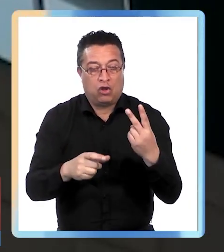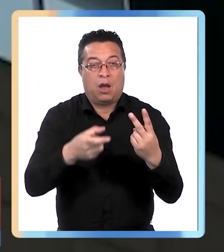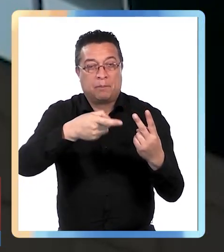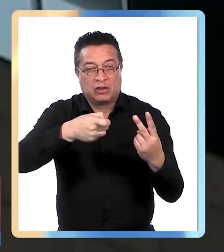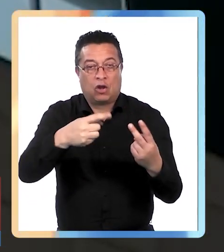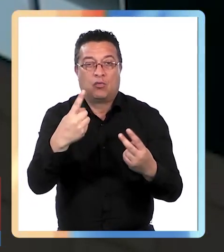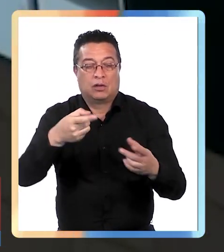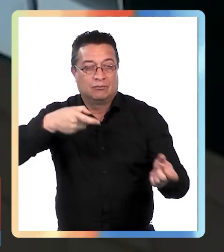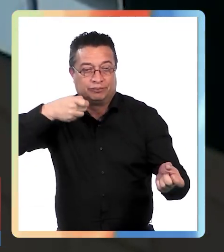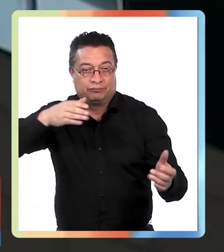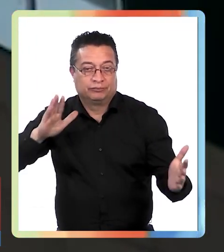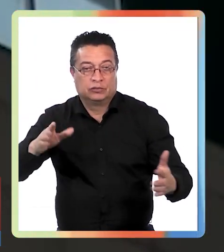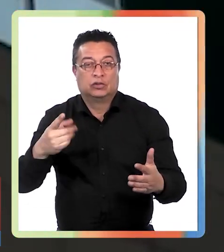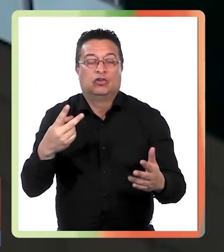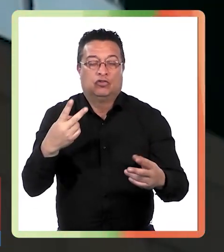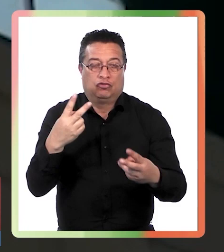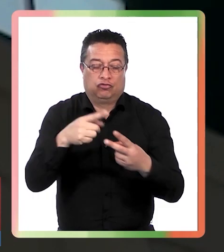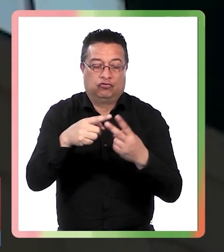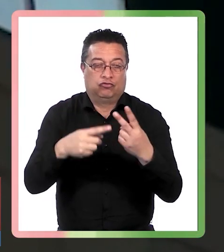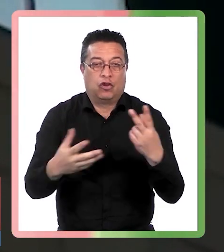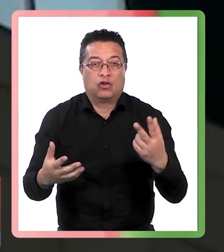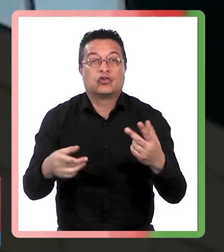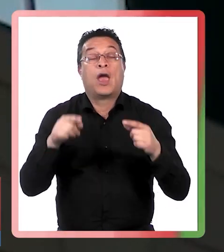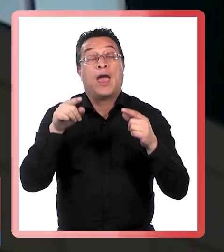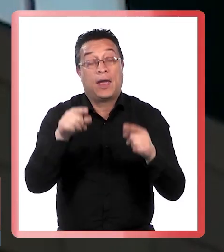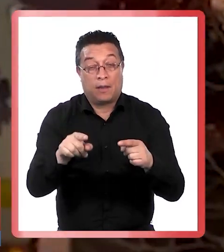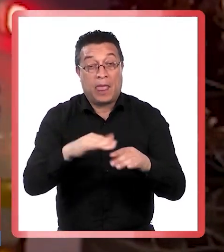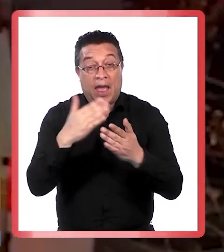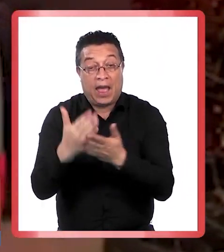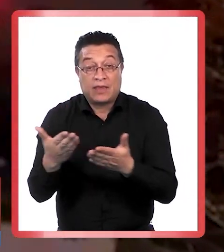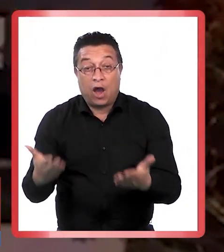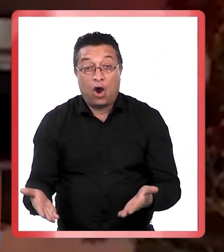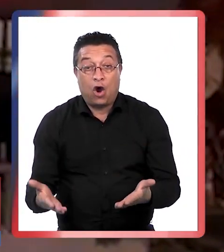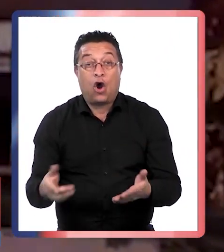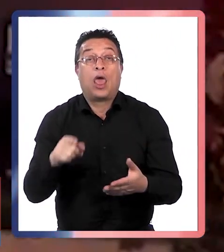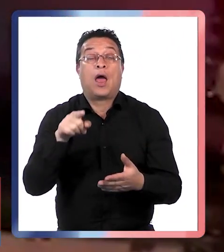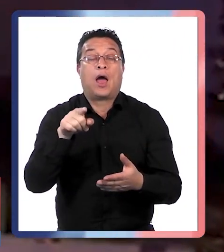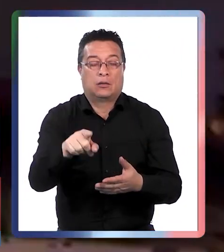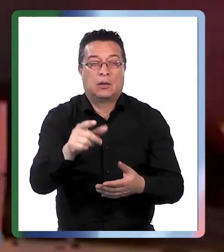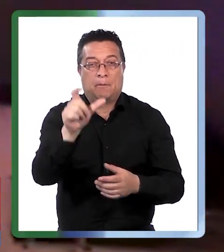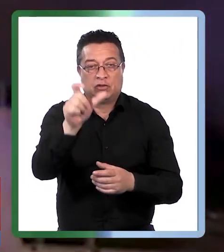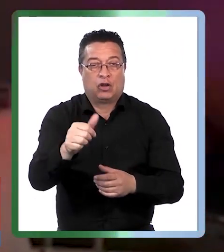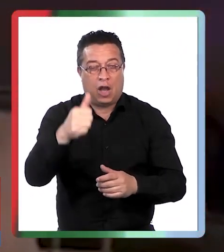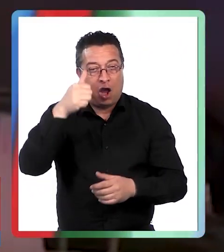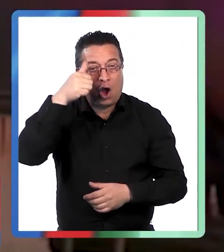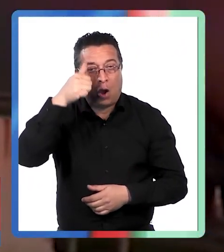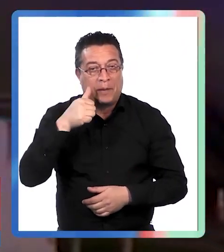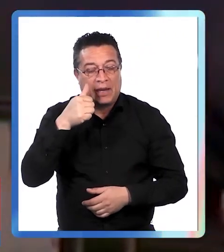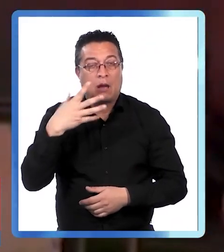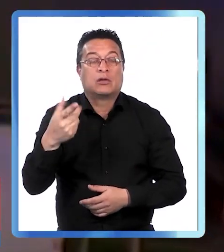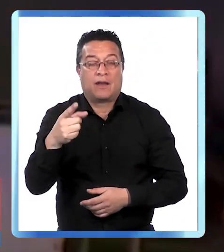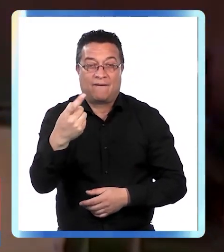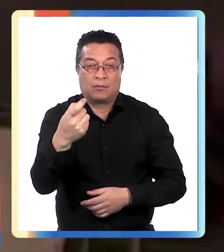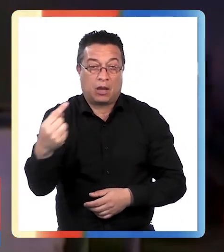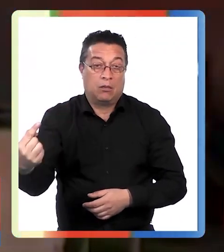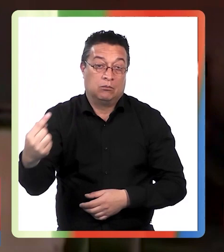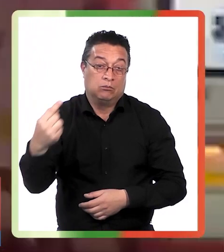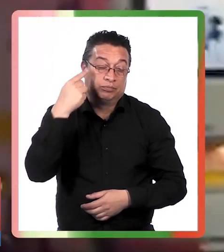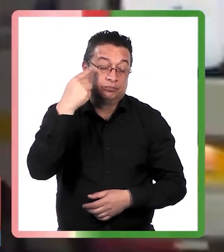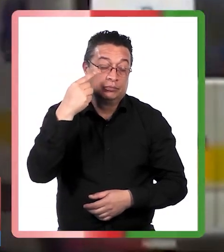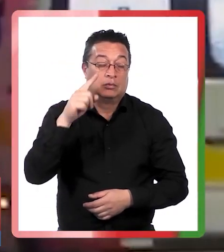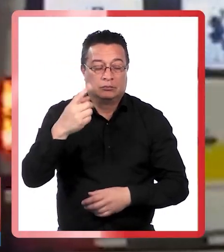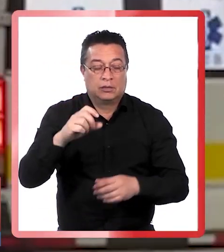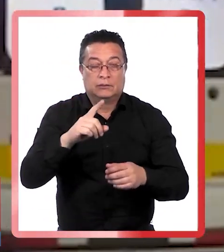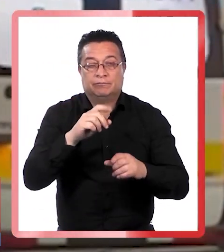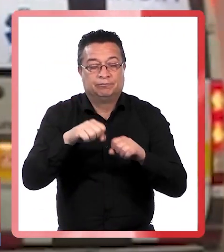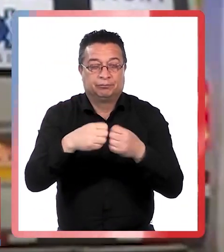dos pistolas un rifle y una escopeta hasta el momento se informó que la afectada deberá ser operada debido a que el impacto balístico